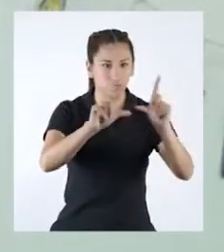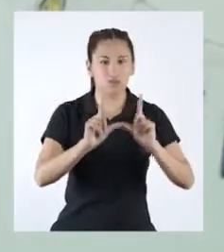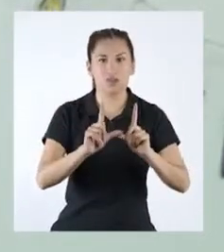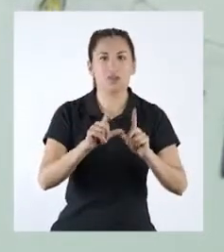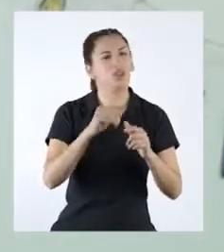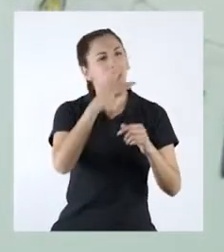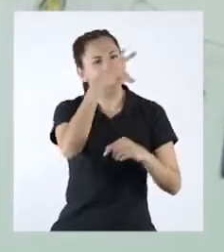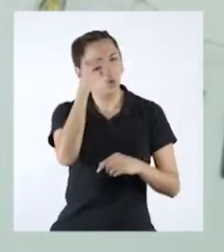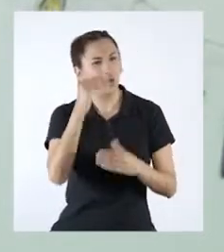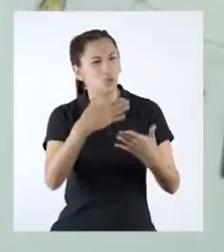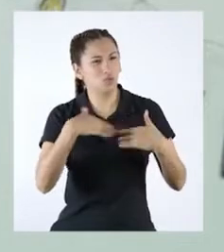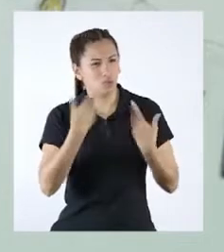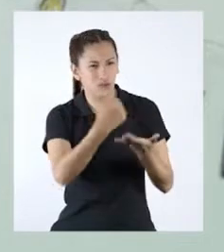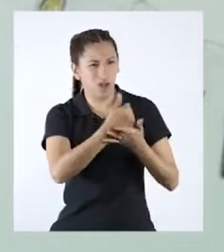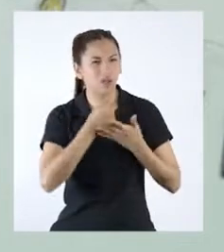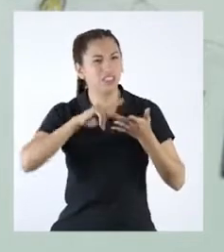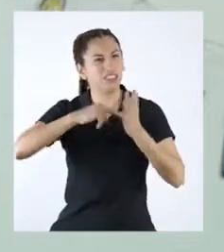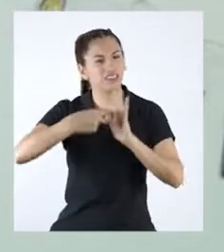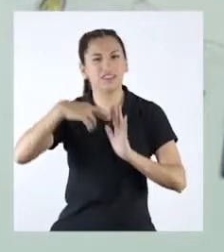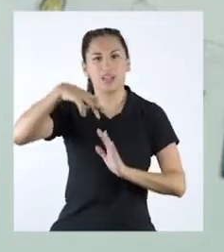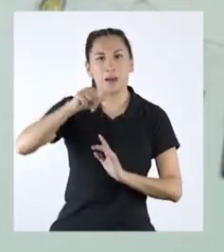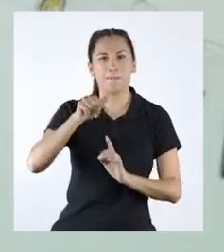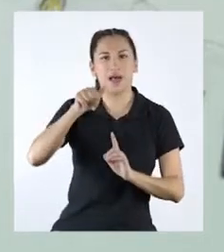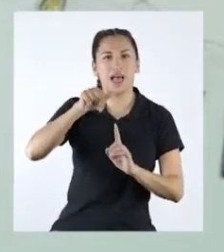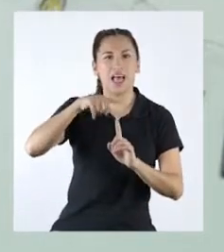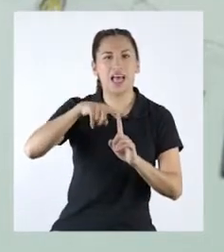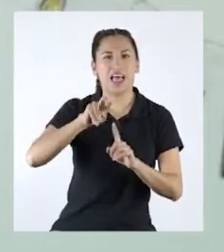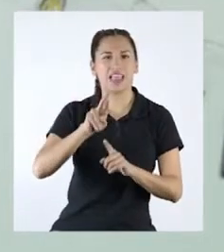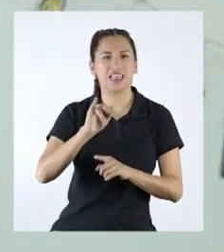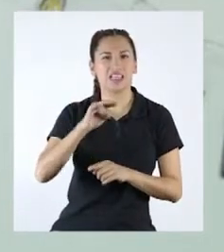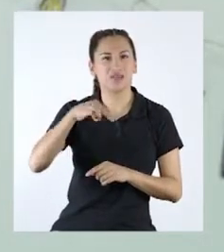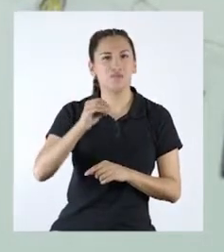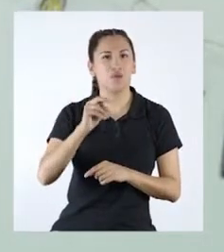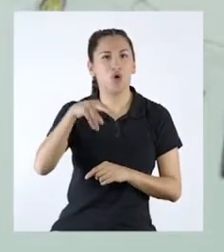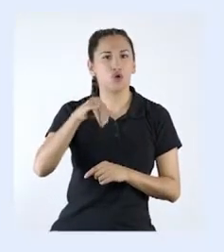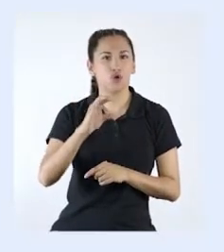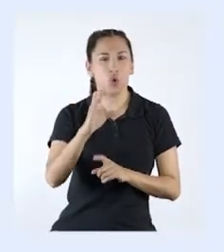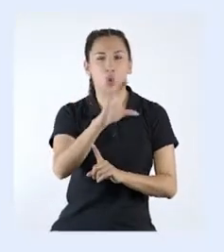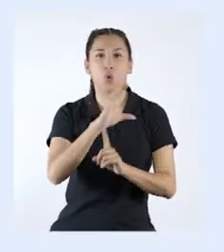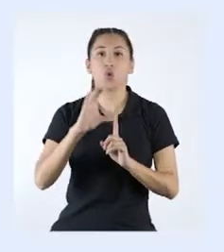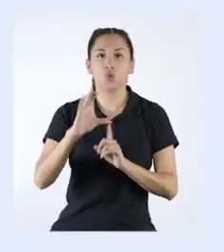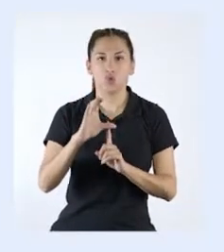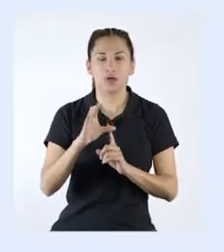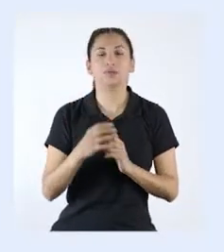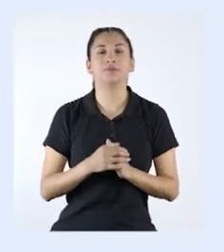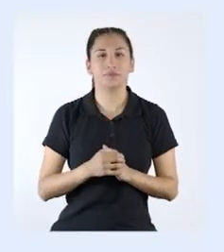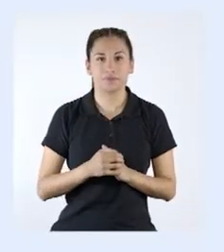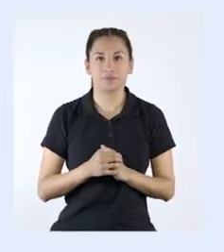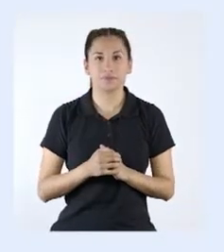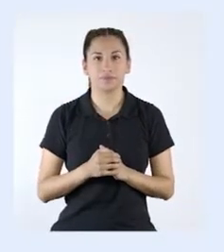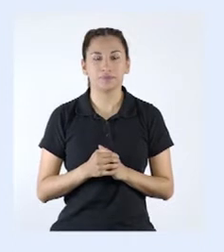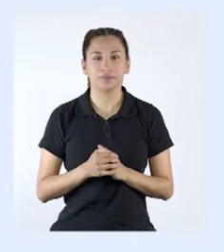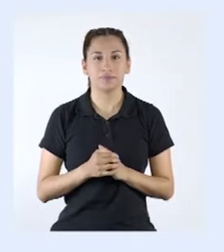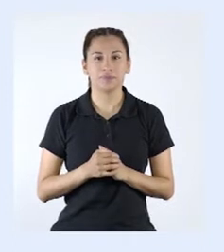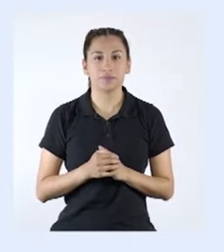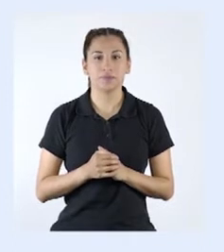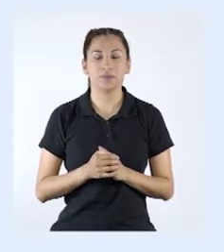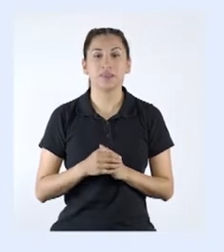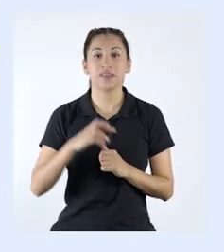das una definición de qué es patrimonio cultural? Por supuesto, patrimonio cultural.